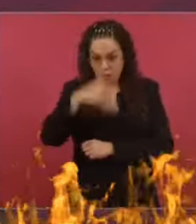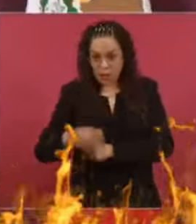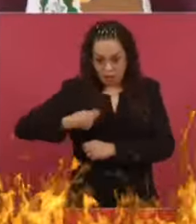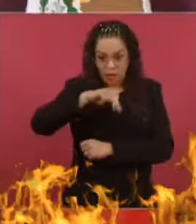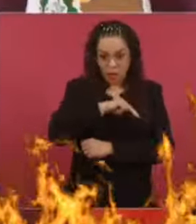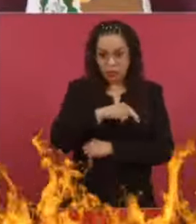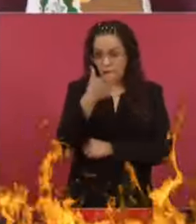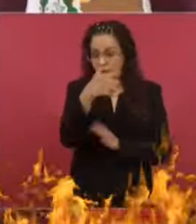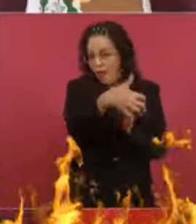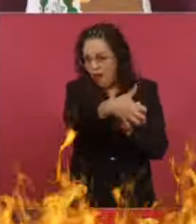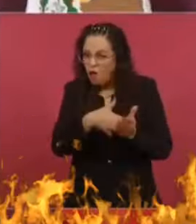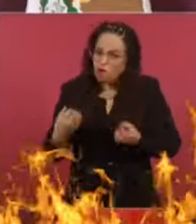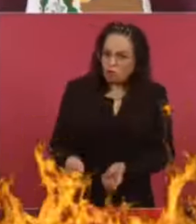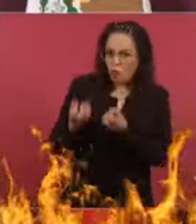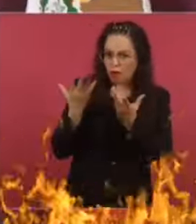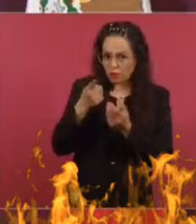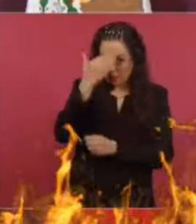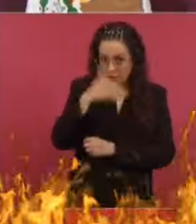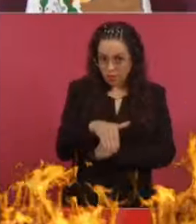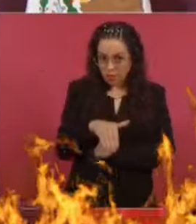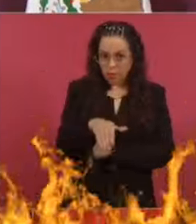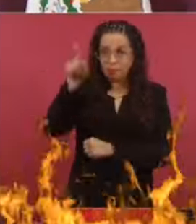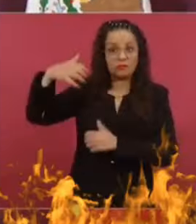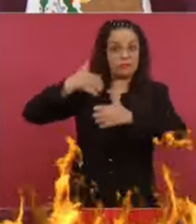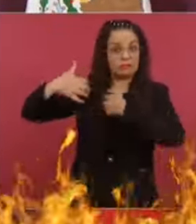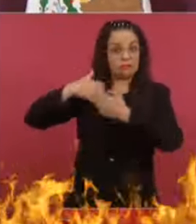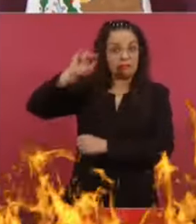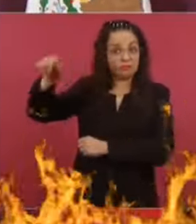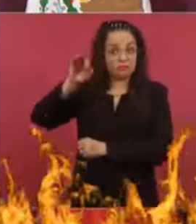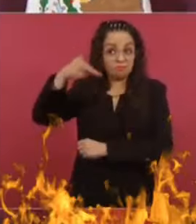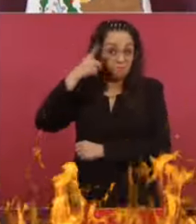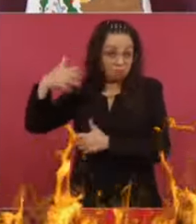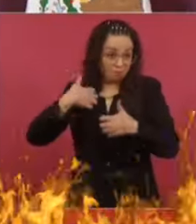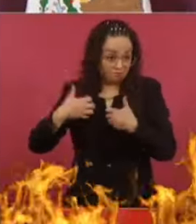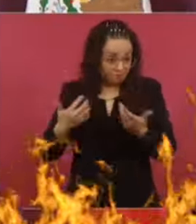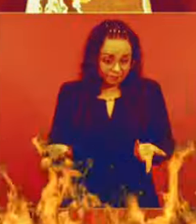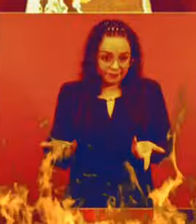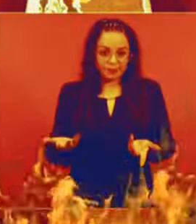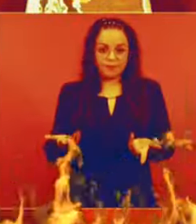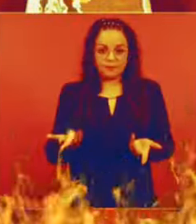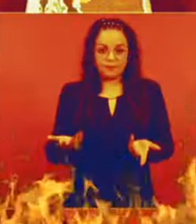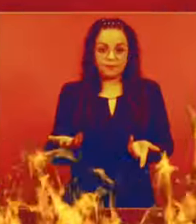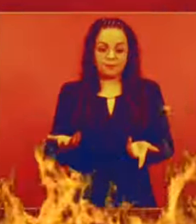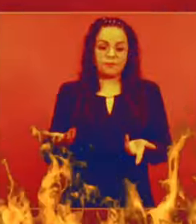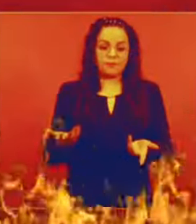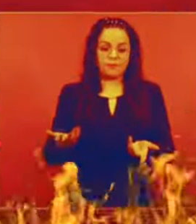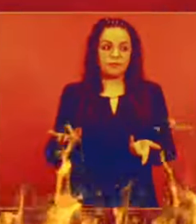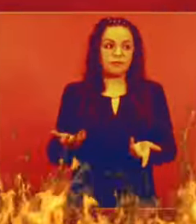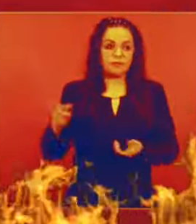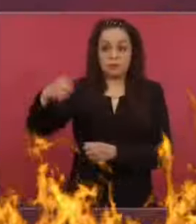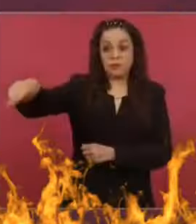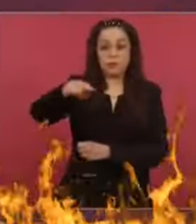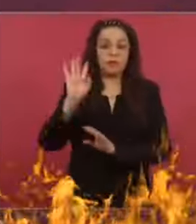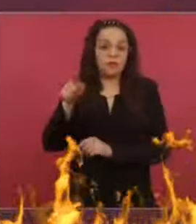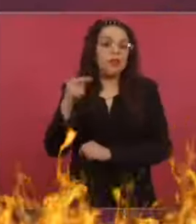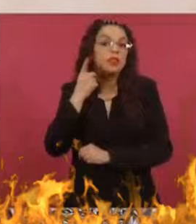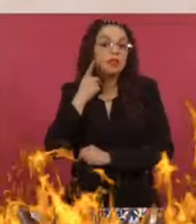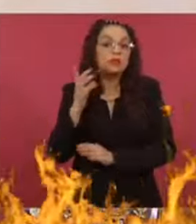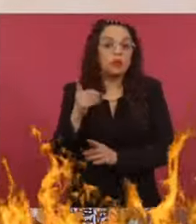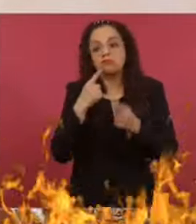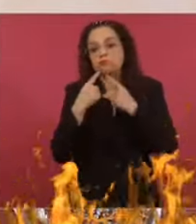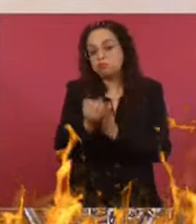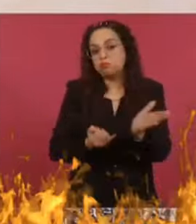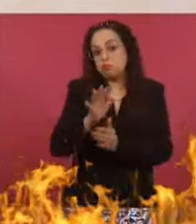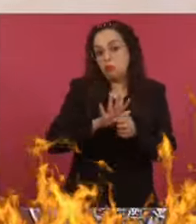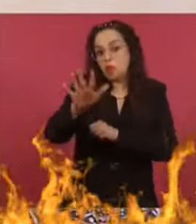Se quejan los del Poder Judicial porque es posible, quién sabe qué decidan los diputados que